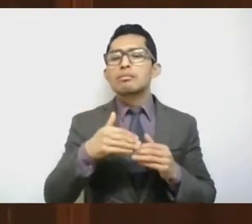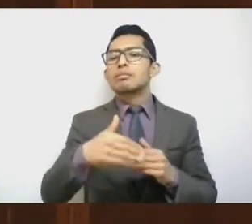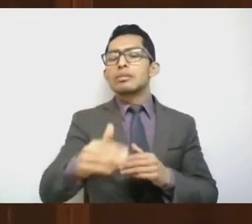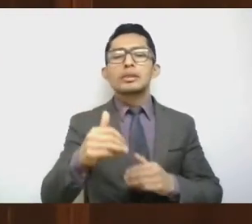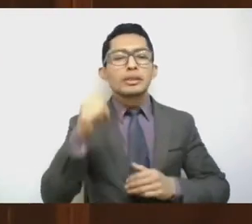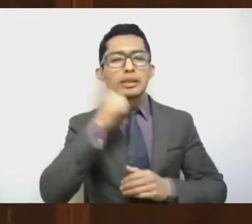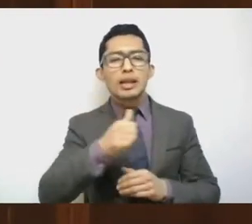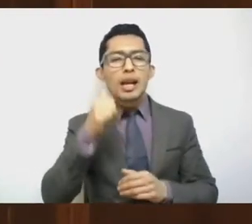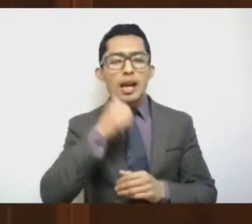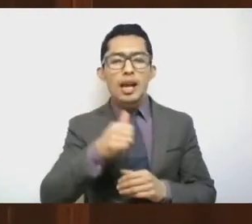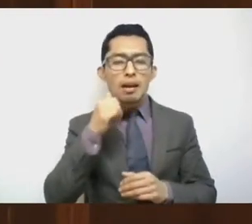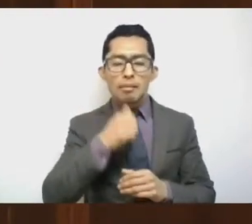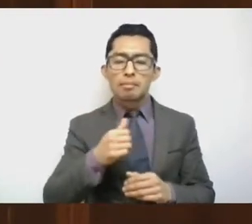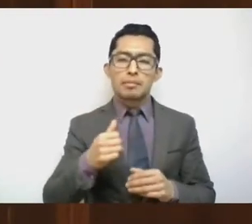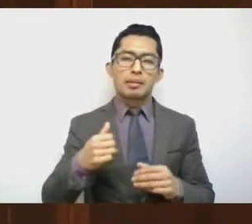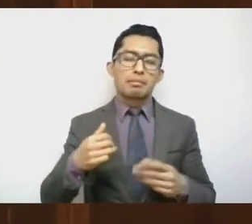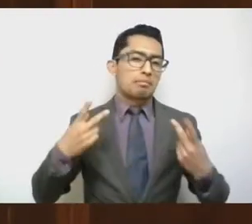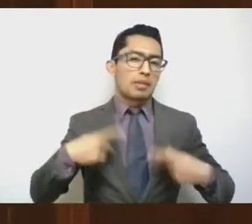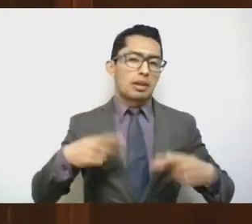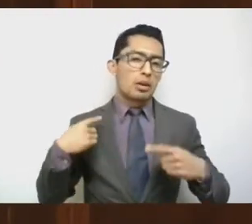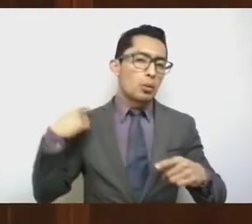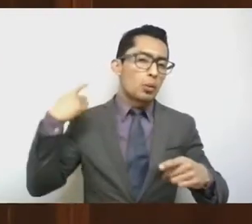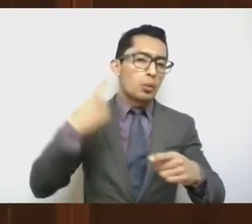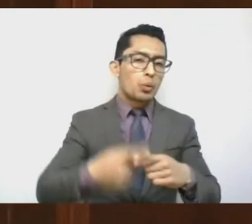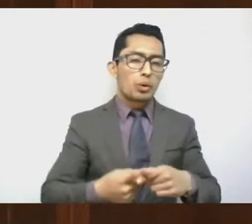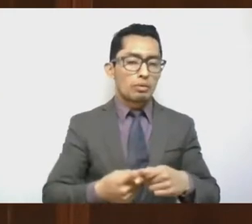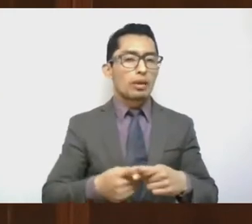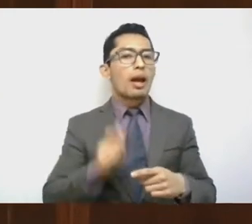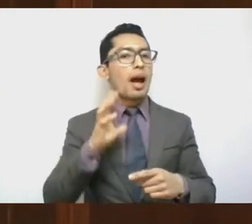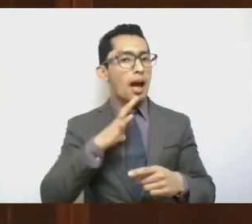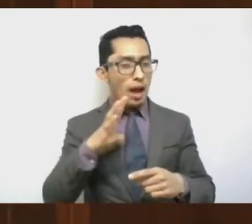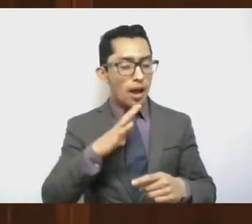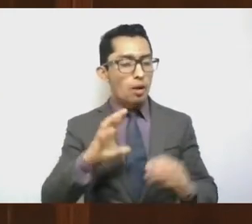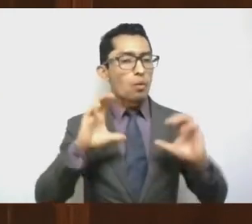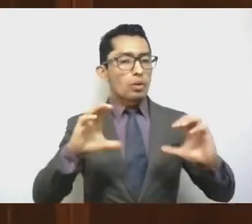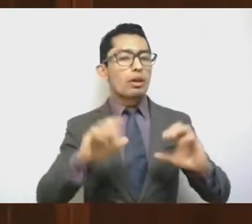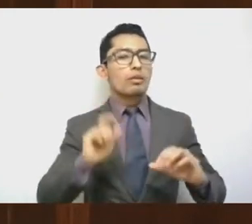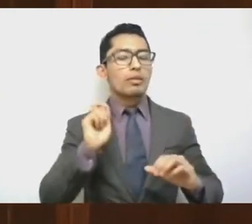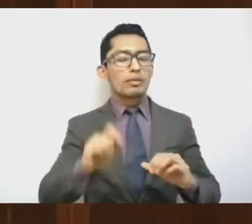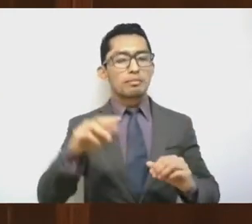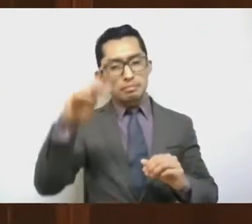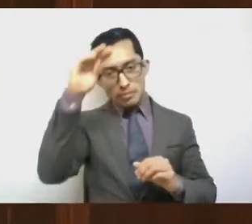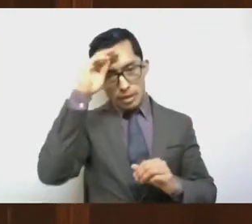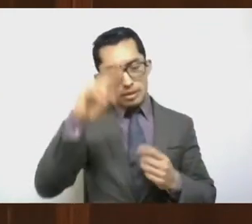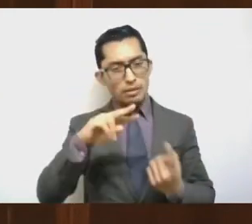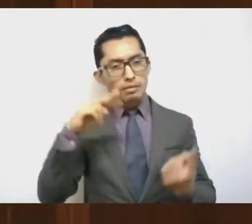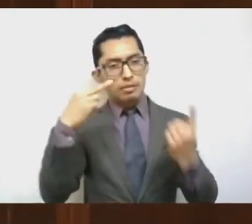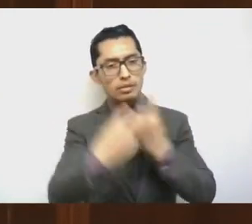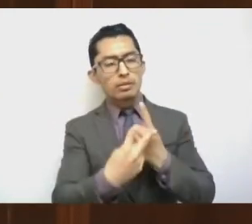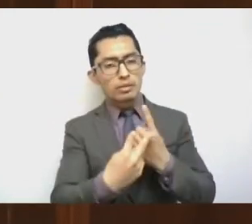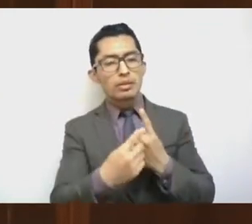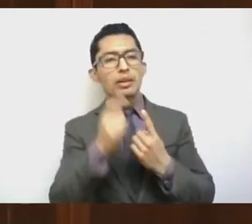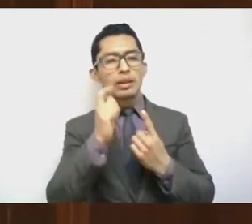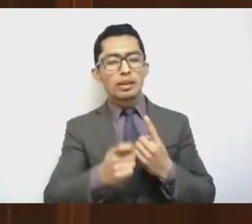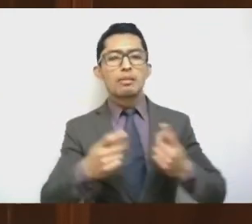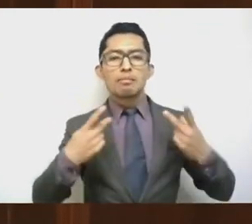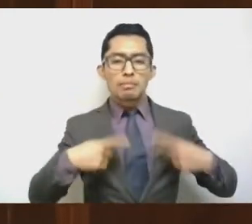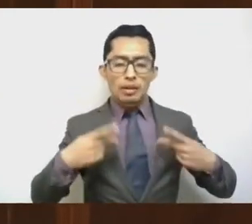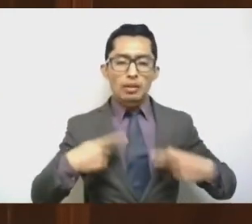de las sociedades está en juego? Pues una visión de organización social,